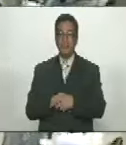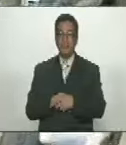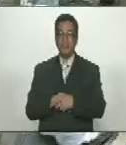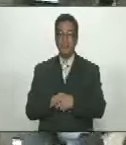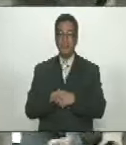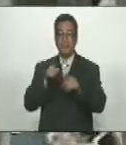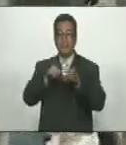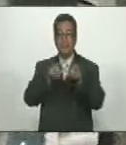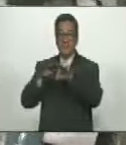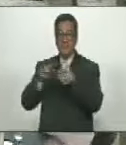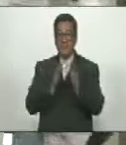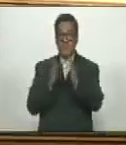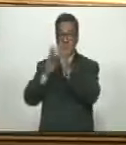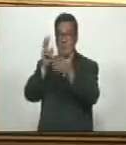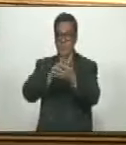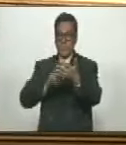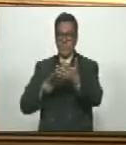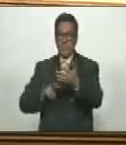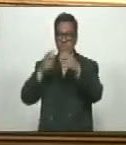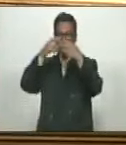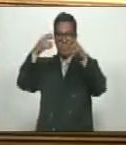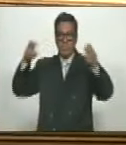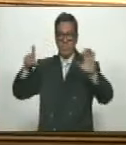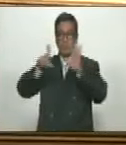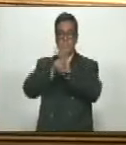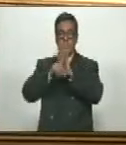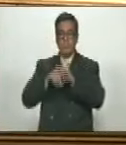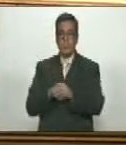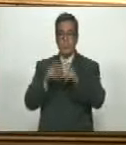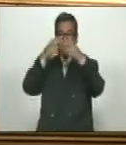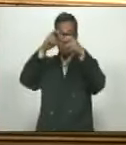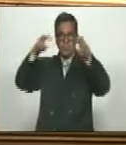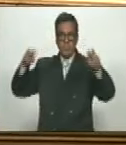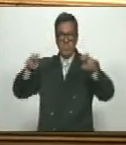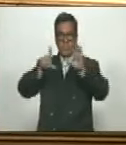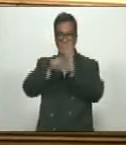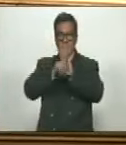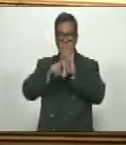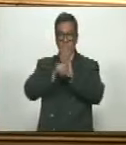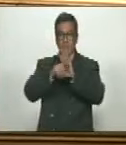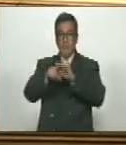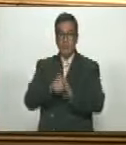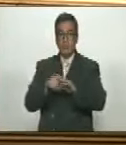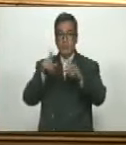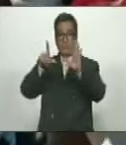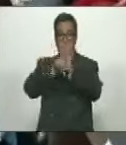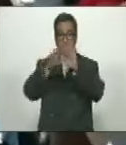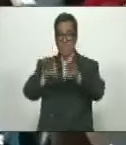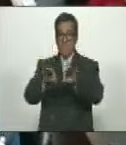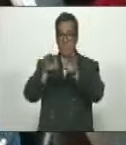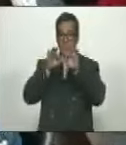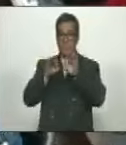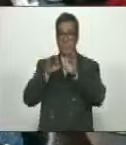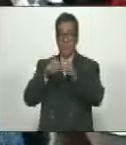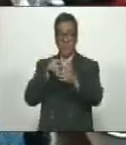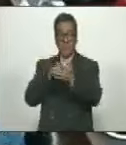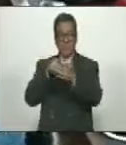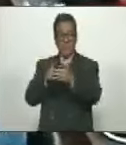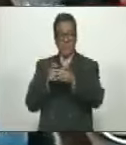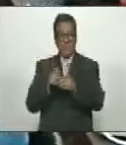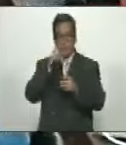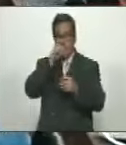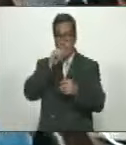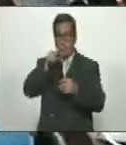ciudadana secretaria sirva esa lectura al título de la ley título de la ley ley especial de endeudamiento